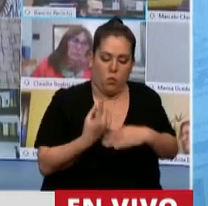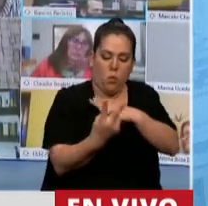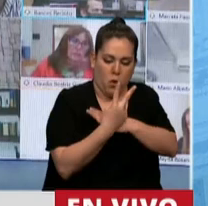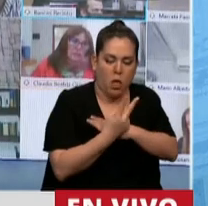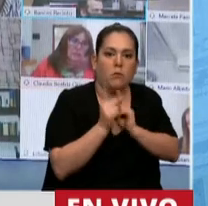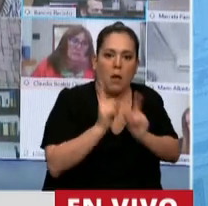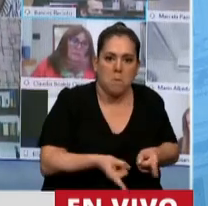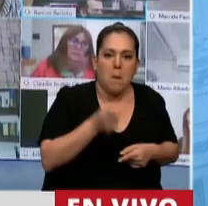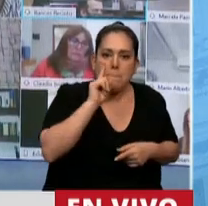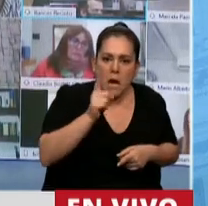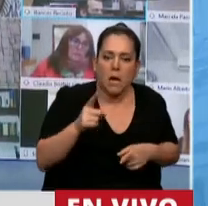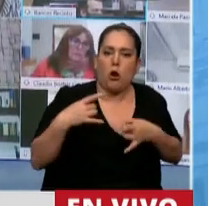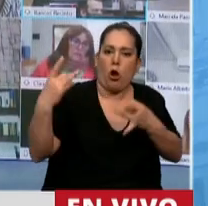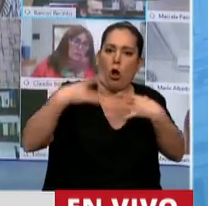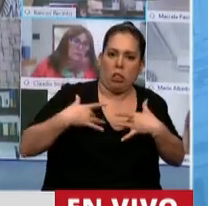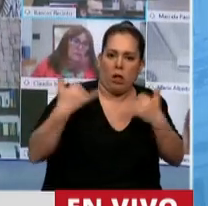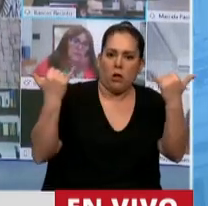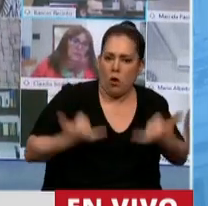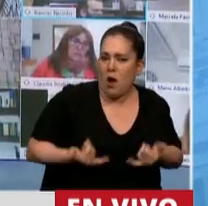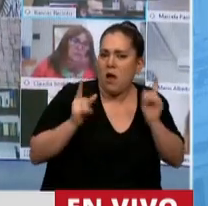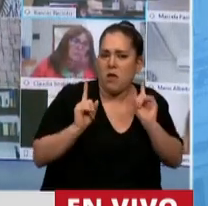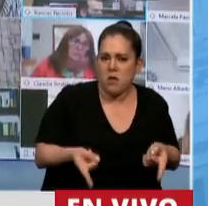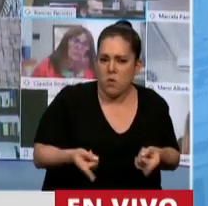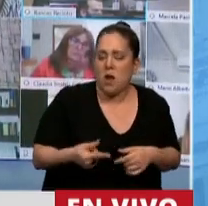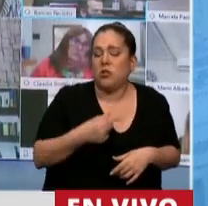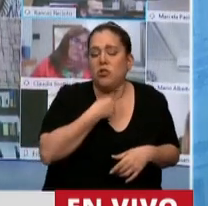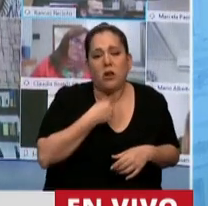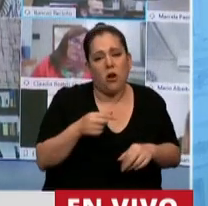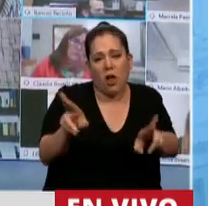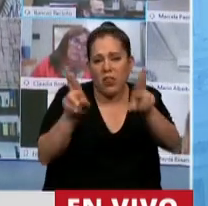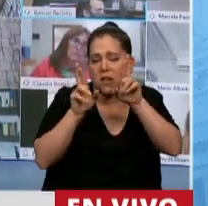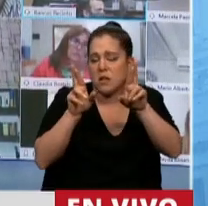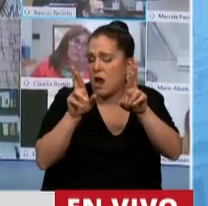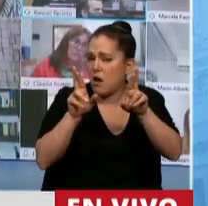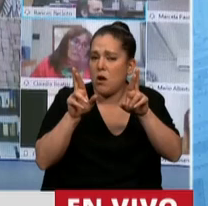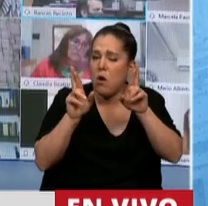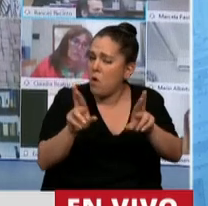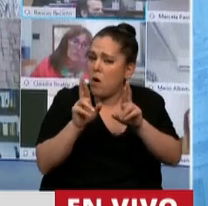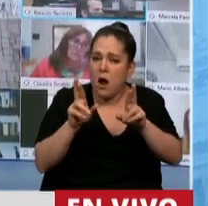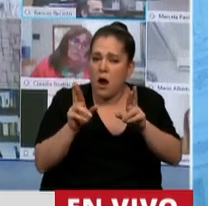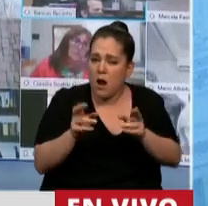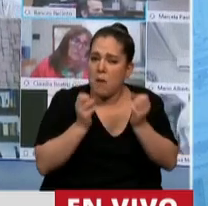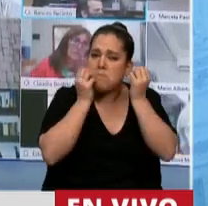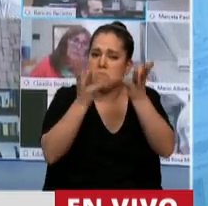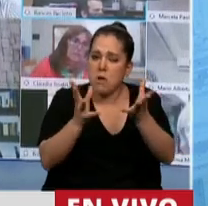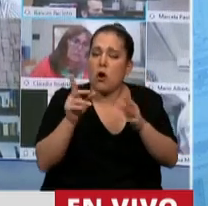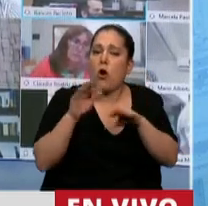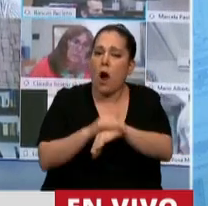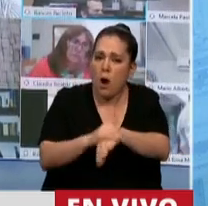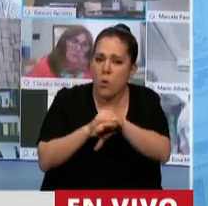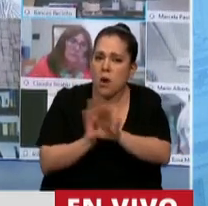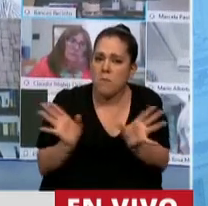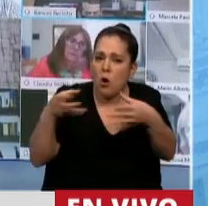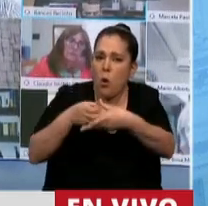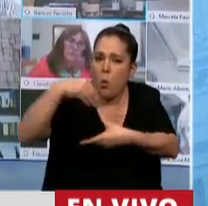contagiarnos. Y quiero hacer una mención especial y desearle una pronta recuperación a un amigo que forma parte del